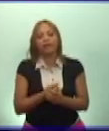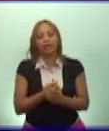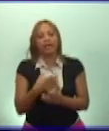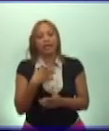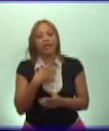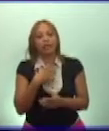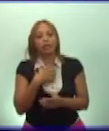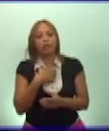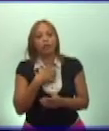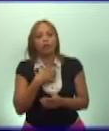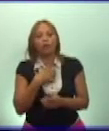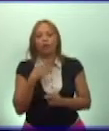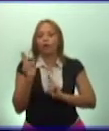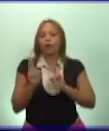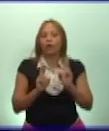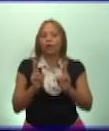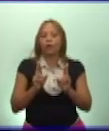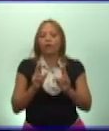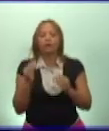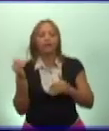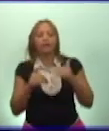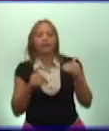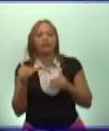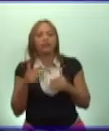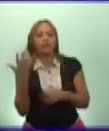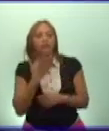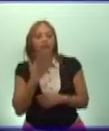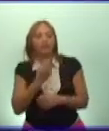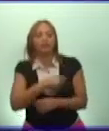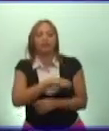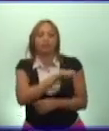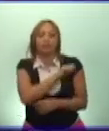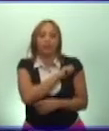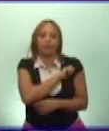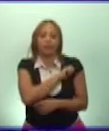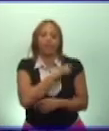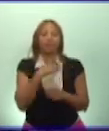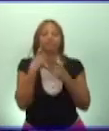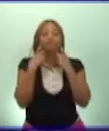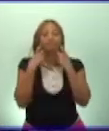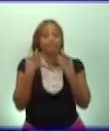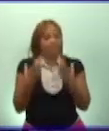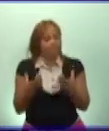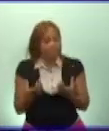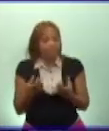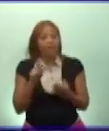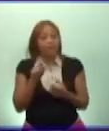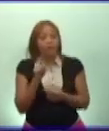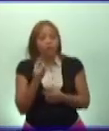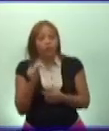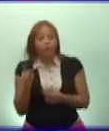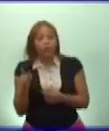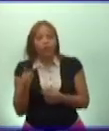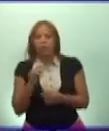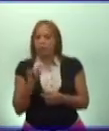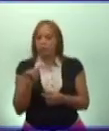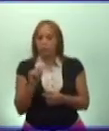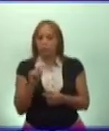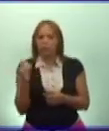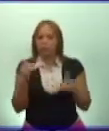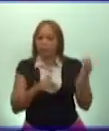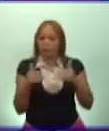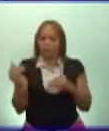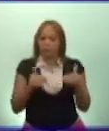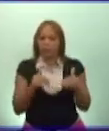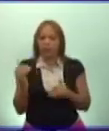en referendo con la participación del pueblo. Importante, ustedes también mantuvieron una